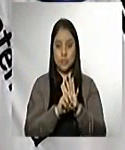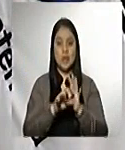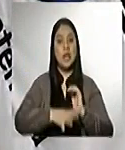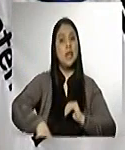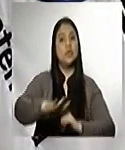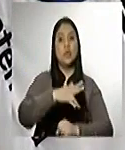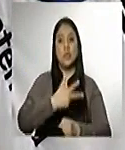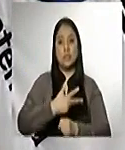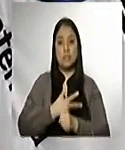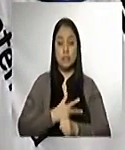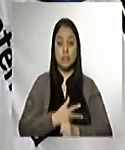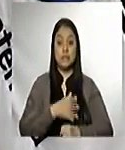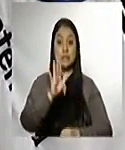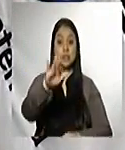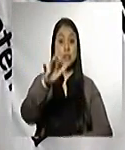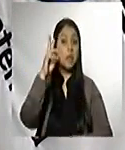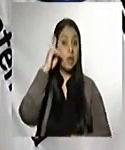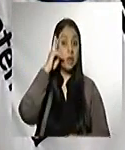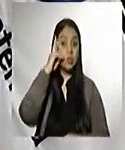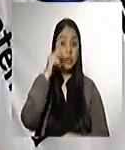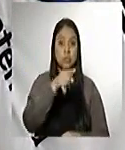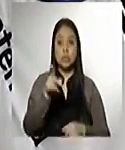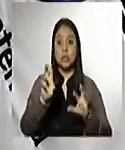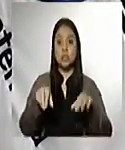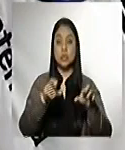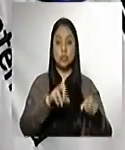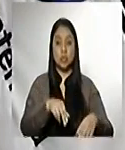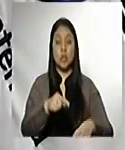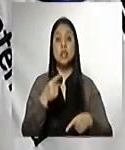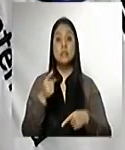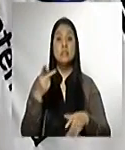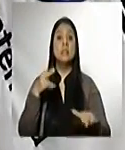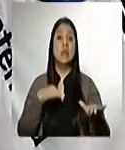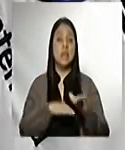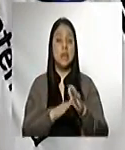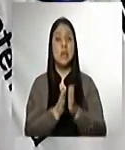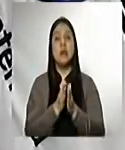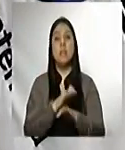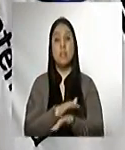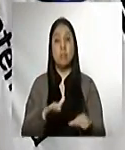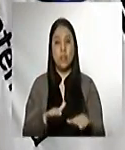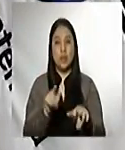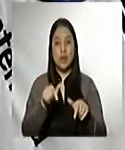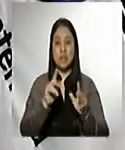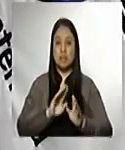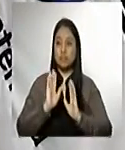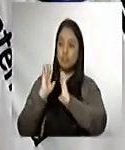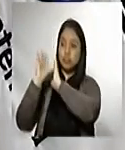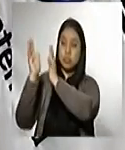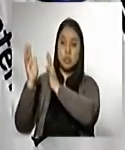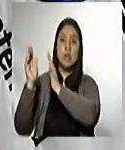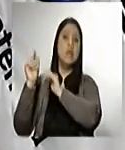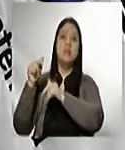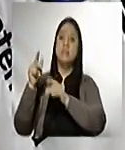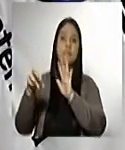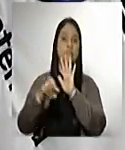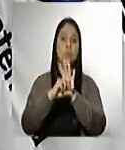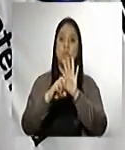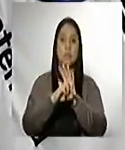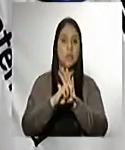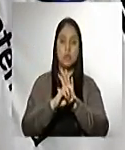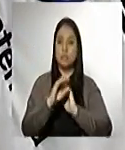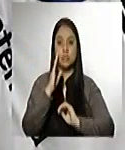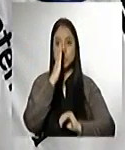Recordamos a la población que los velatorios y entierros masivos continúan prohibidos. Esto